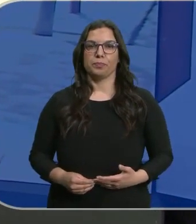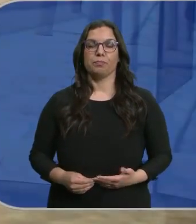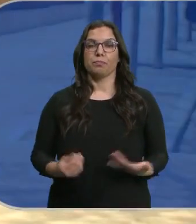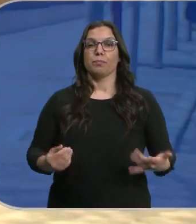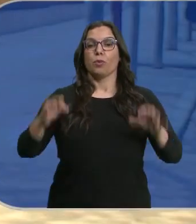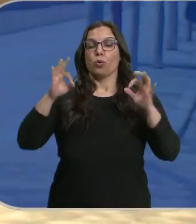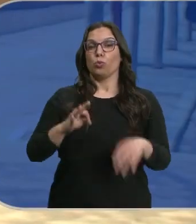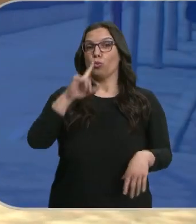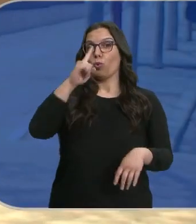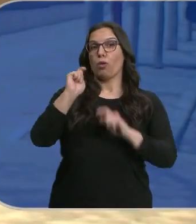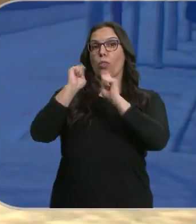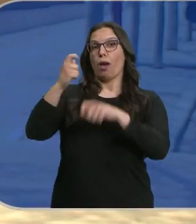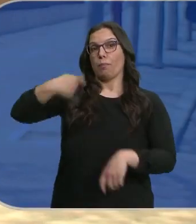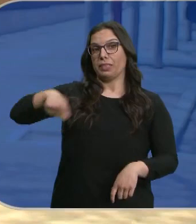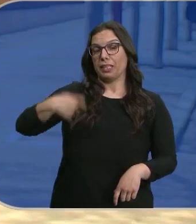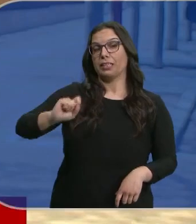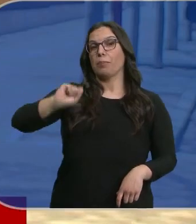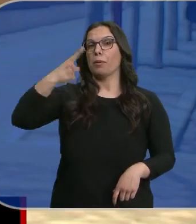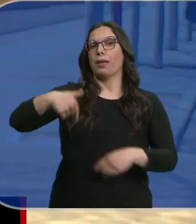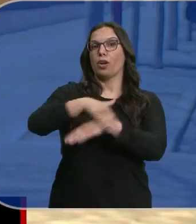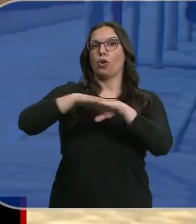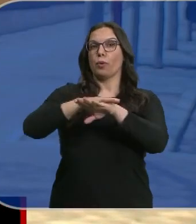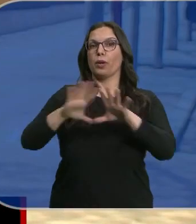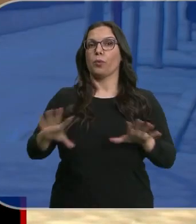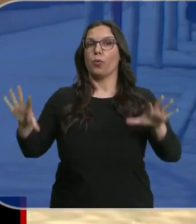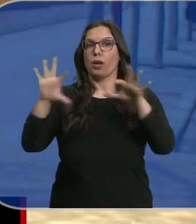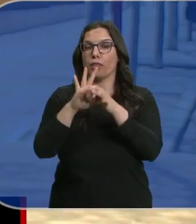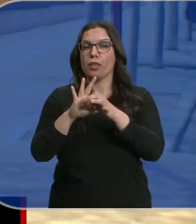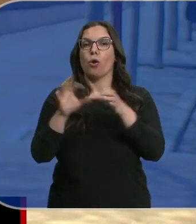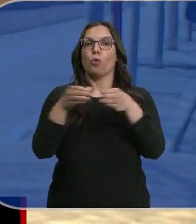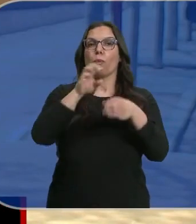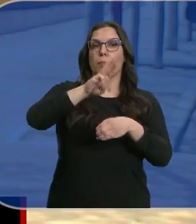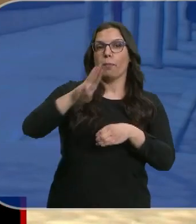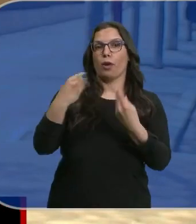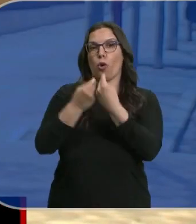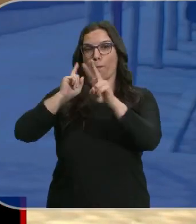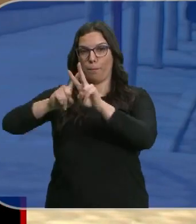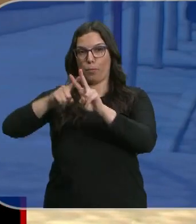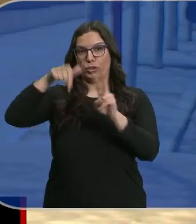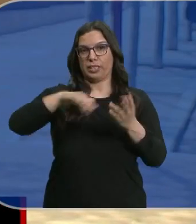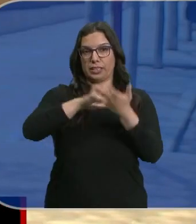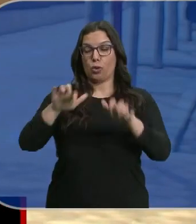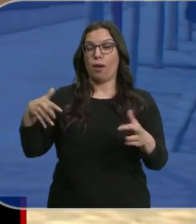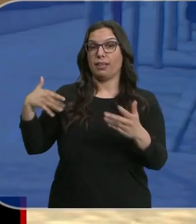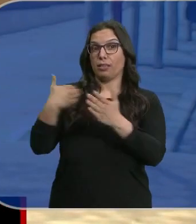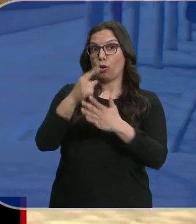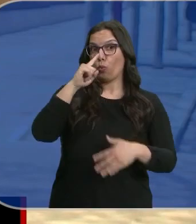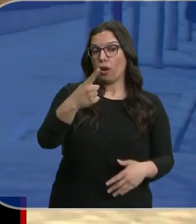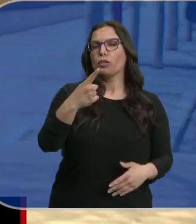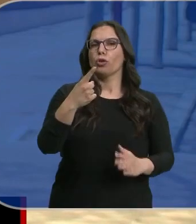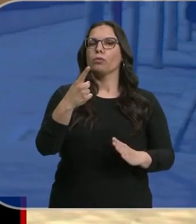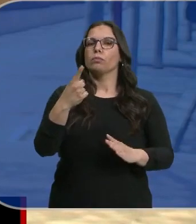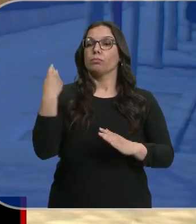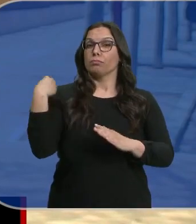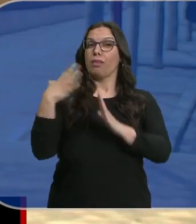Sí, un año de la investidura y del primer gobierno de coalición, Partido Popular, Vox en Castilla y León. En este tiempo se han cumplido muchos